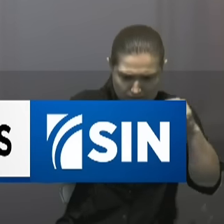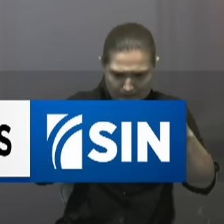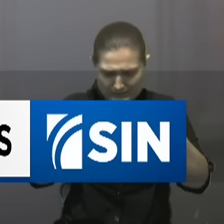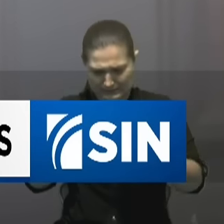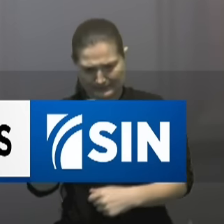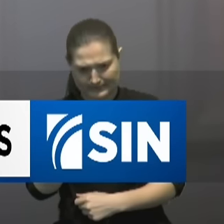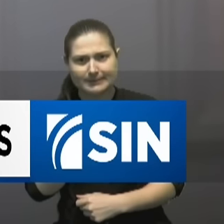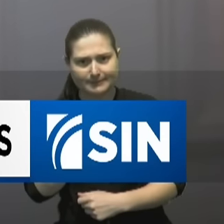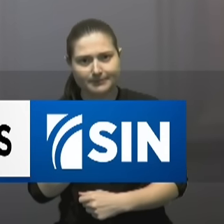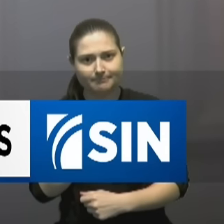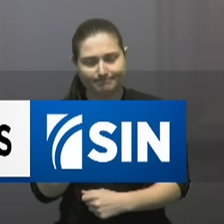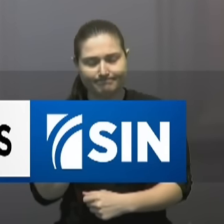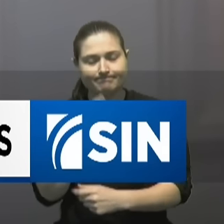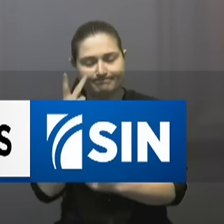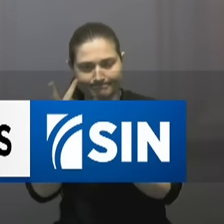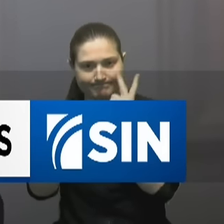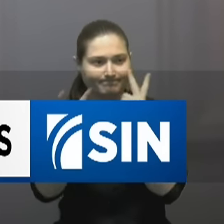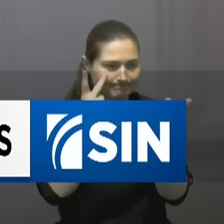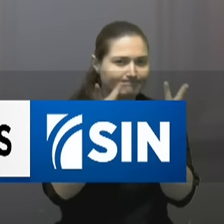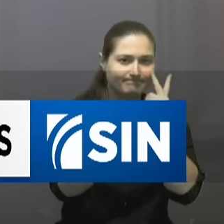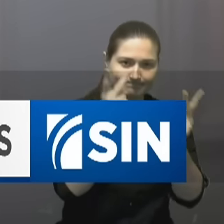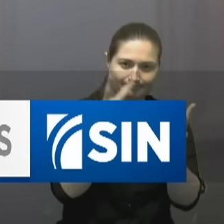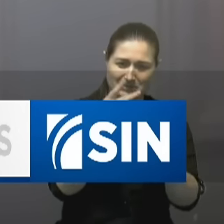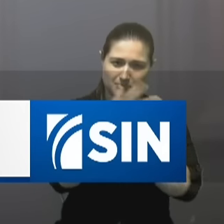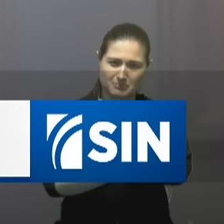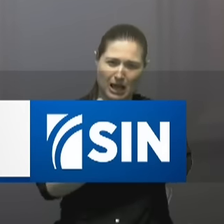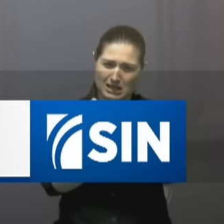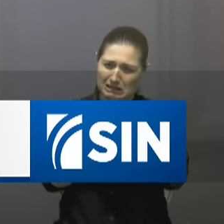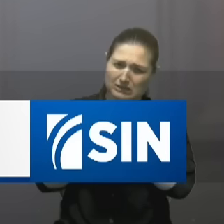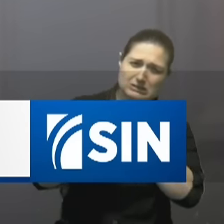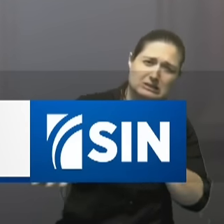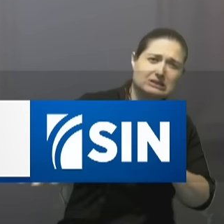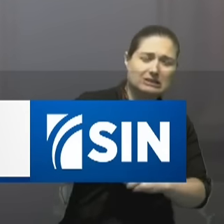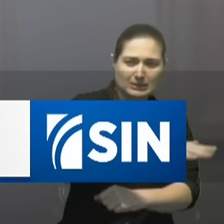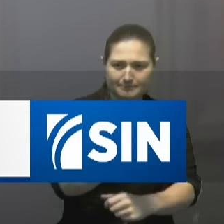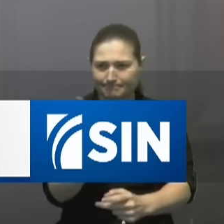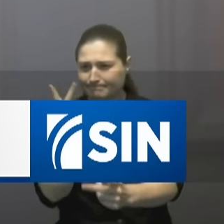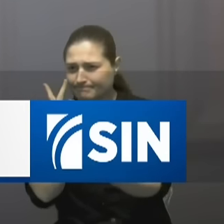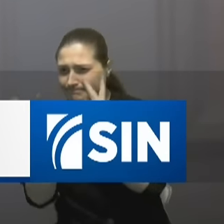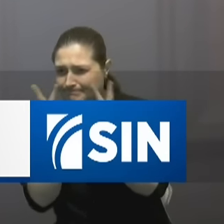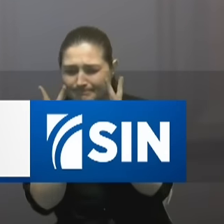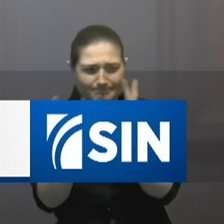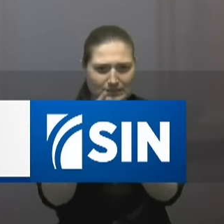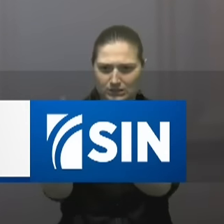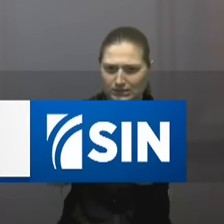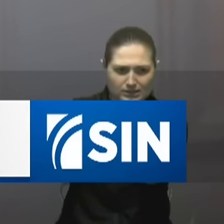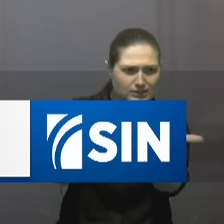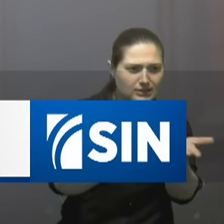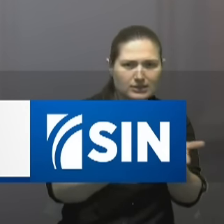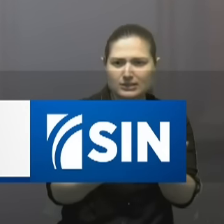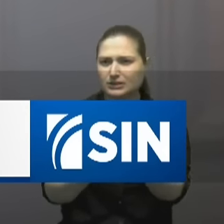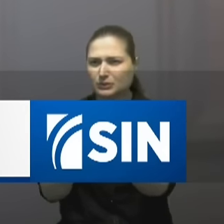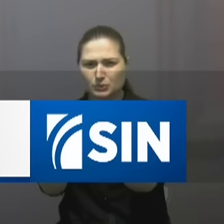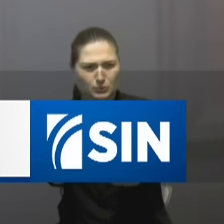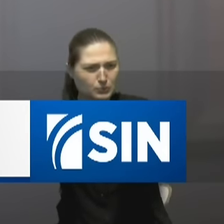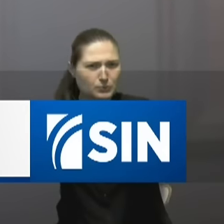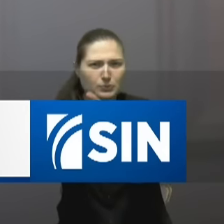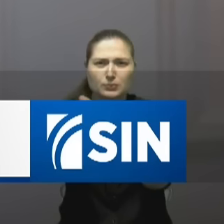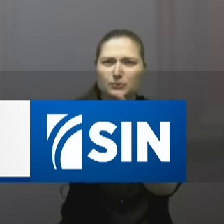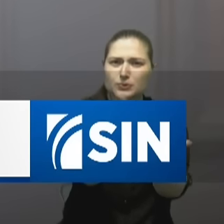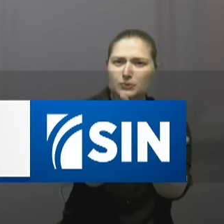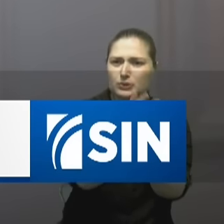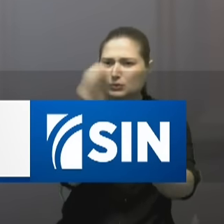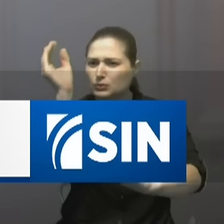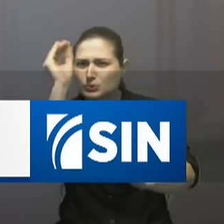He sentido el pulso de la nación en cada rincón, en cada conversación, en cada espacio donde su voz ha